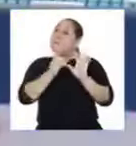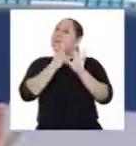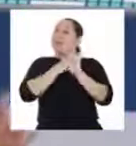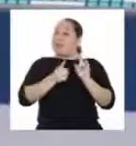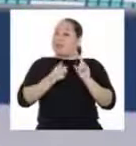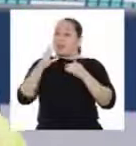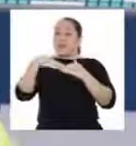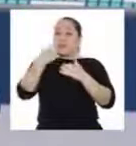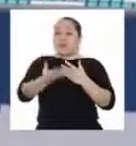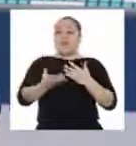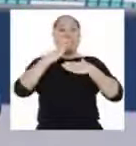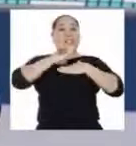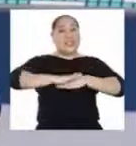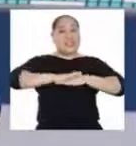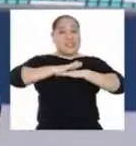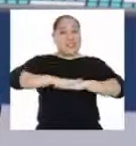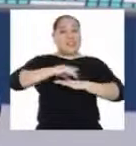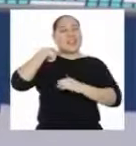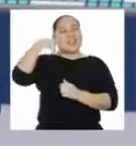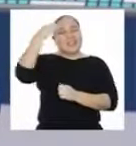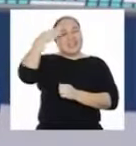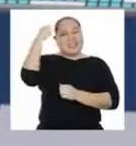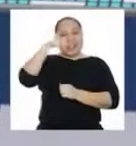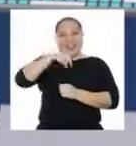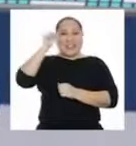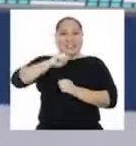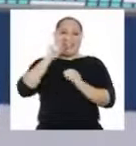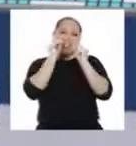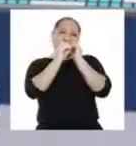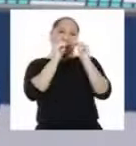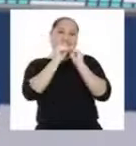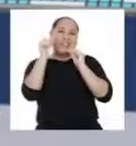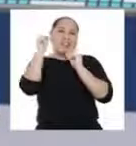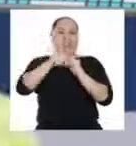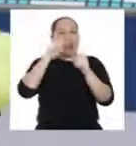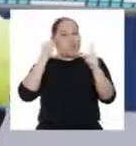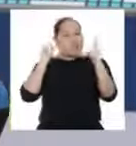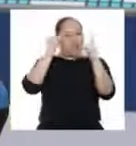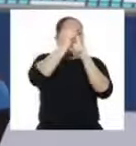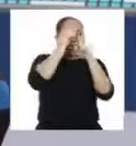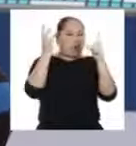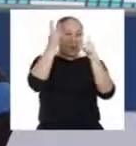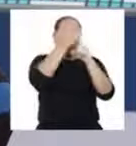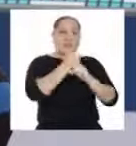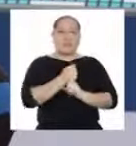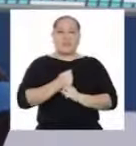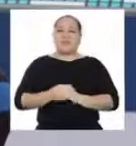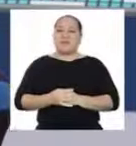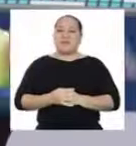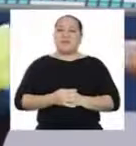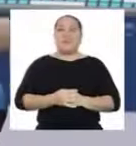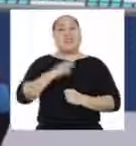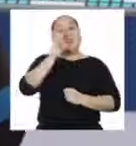Pero... Después del descanso, estoy segura de que resolverán el desafío.